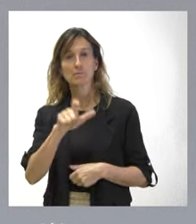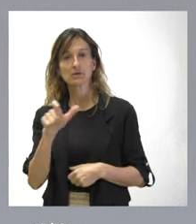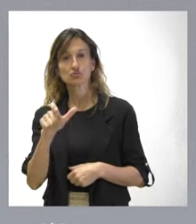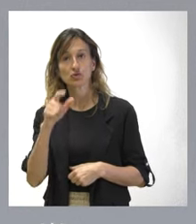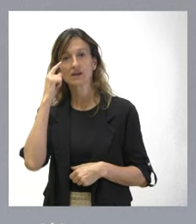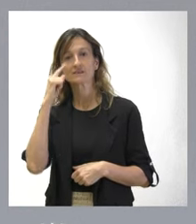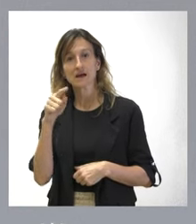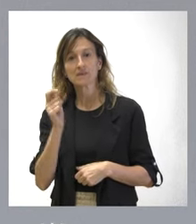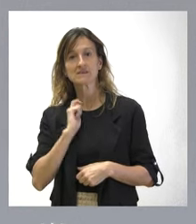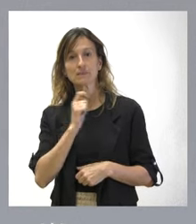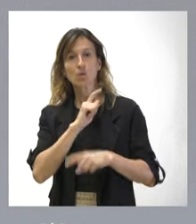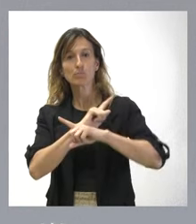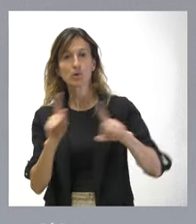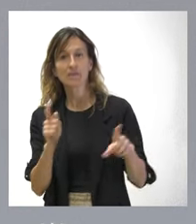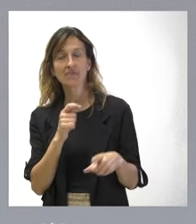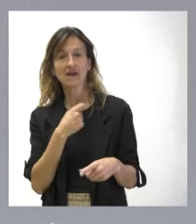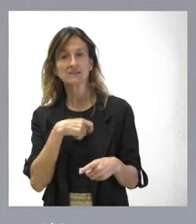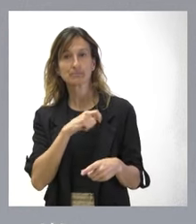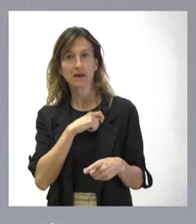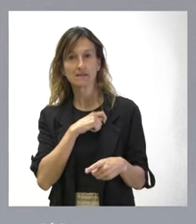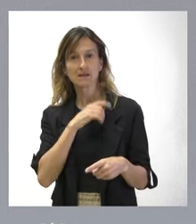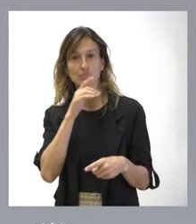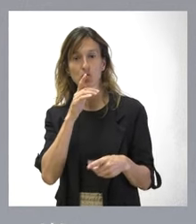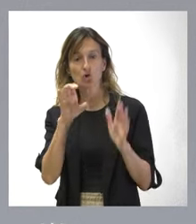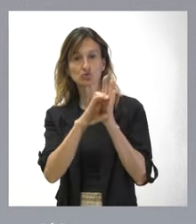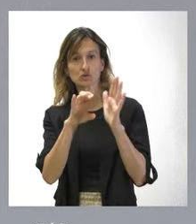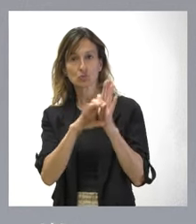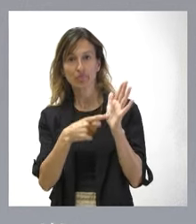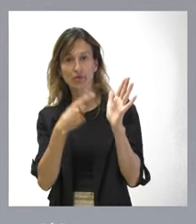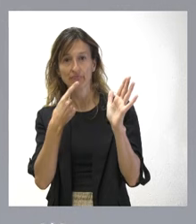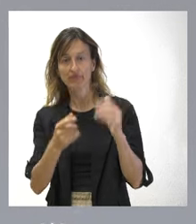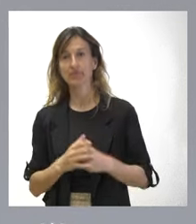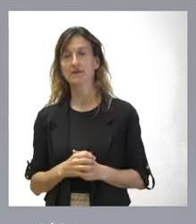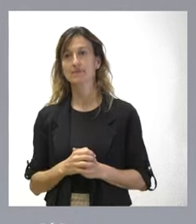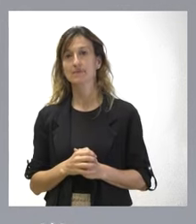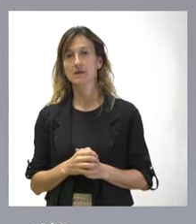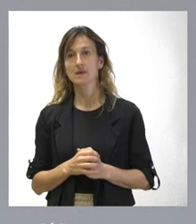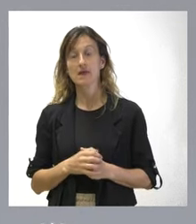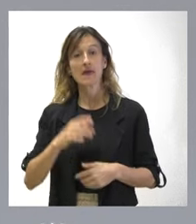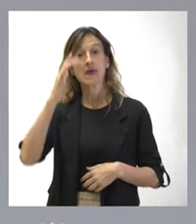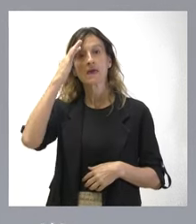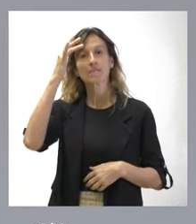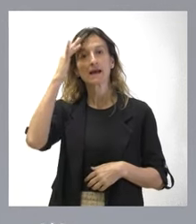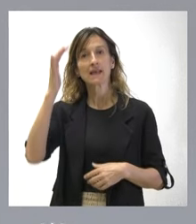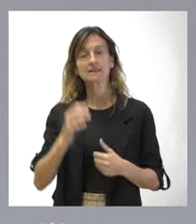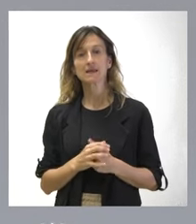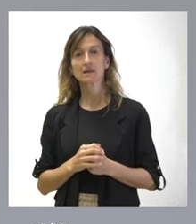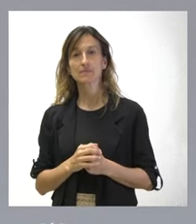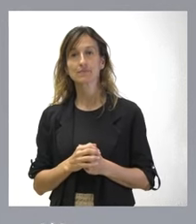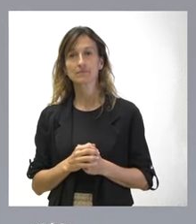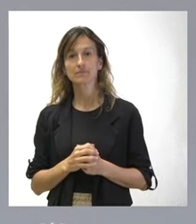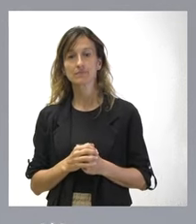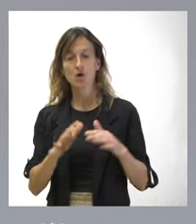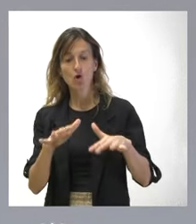esclavitud está prohibida en España y está prohibida por nuestra Constitución. Imaginémonos que unas Cortes